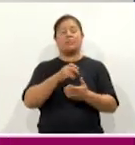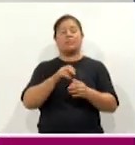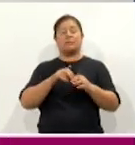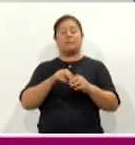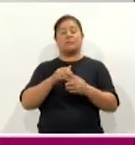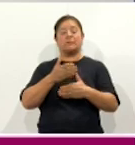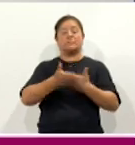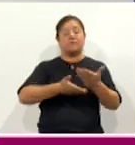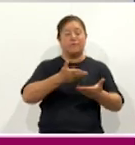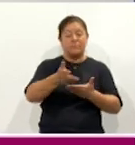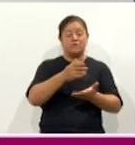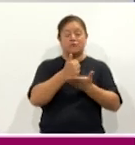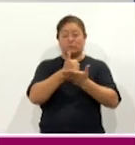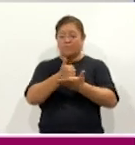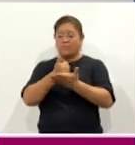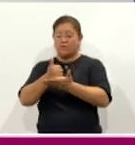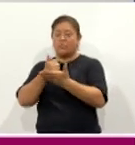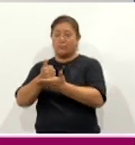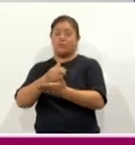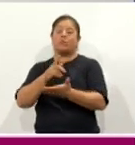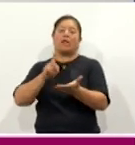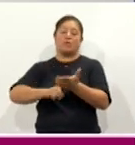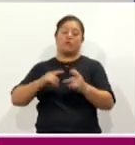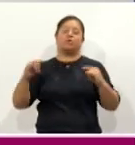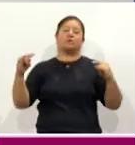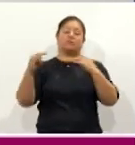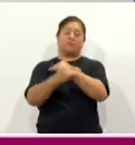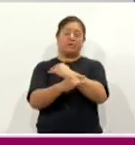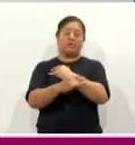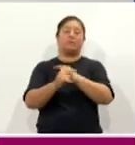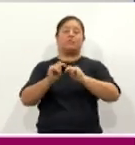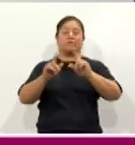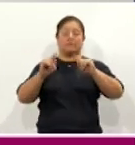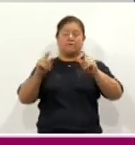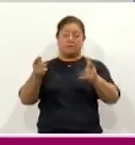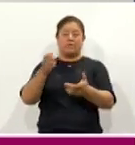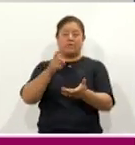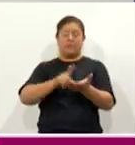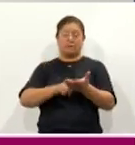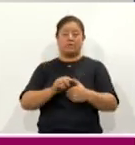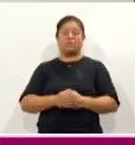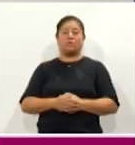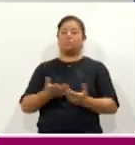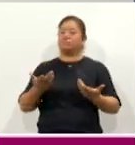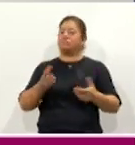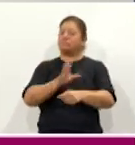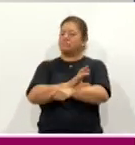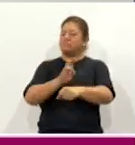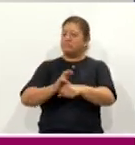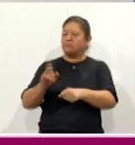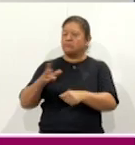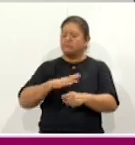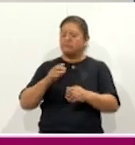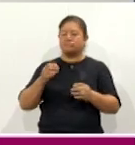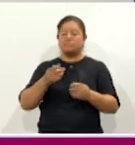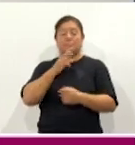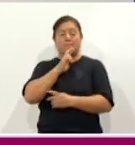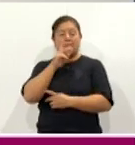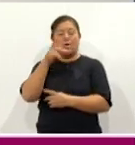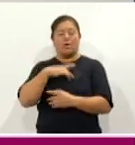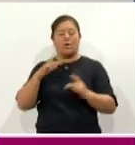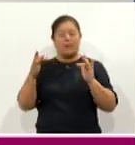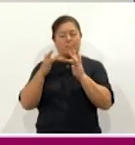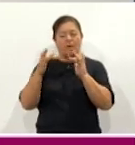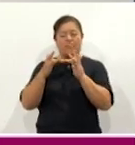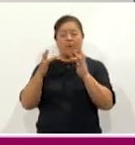que otorgamos en los tramos carreteros del estado de Tlaxcala. Nos vamos a coordinar de manera más eficaz y eficiente para el intercambio de